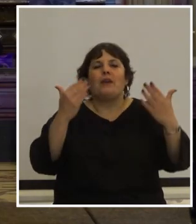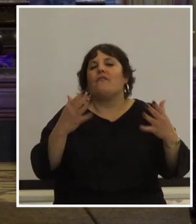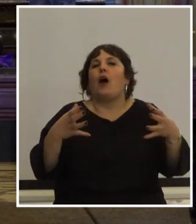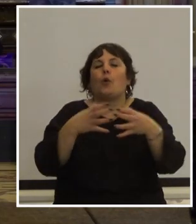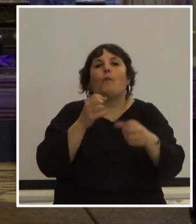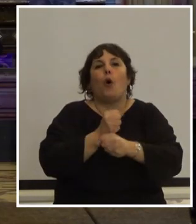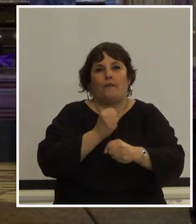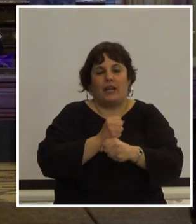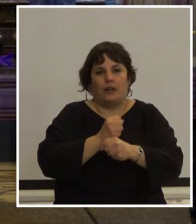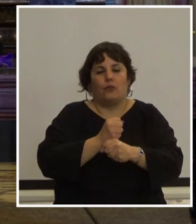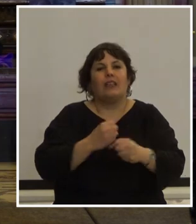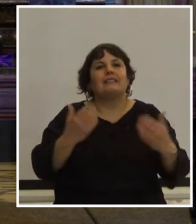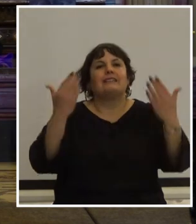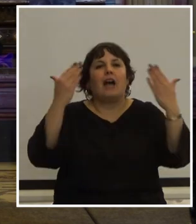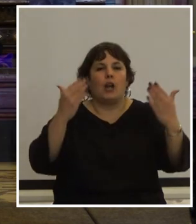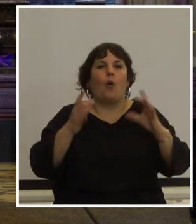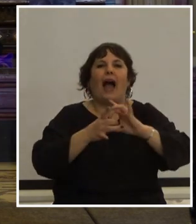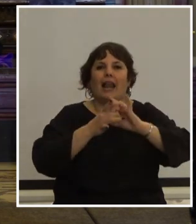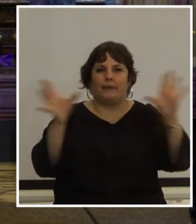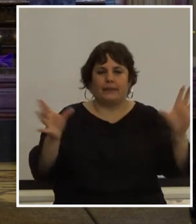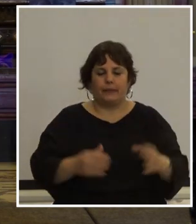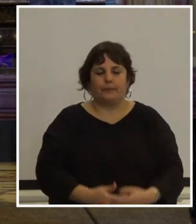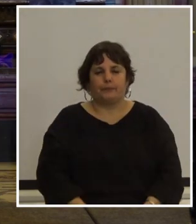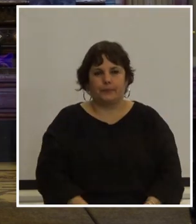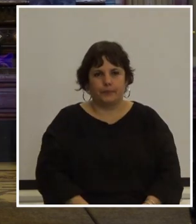trabajadora salud a la libertad